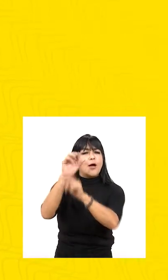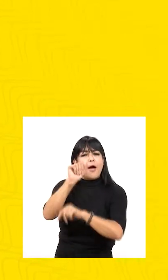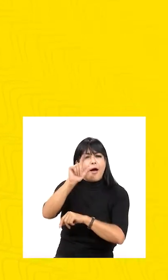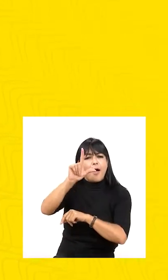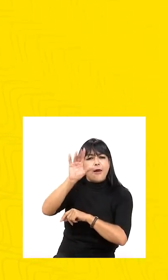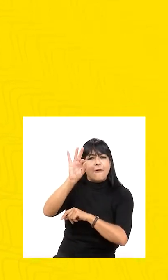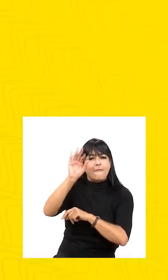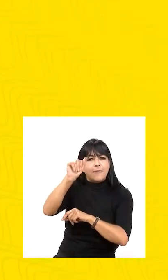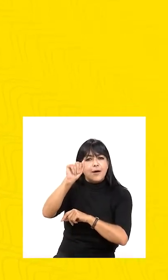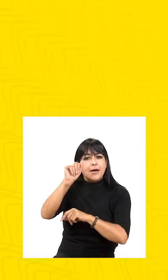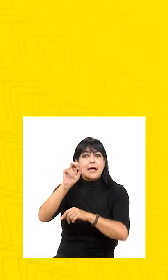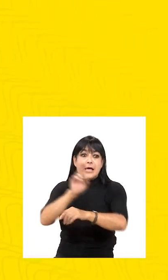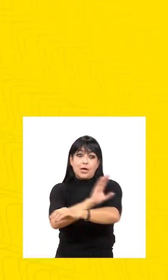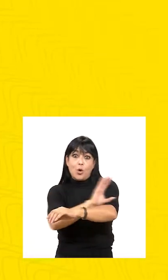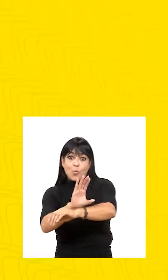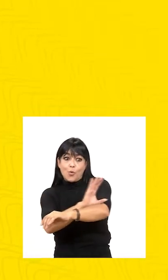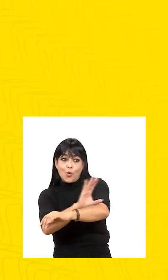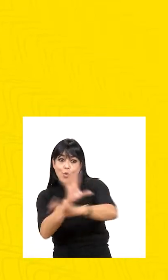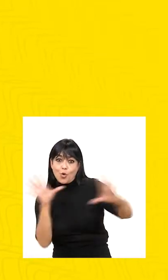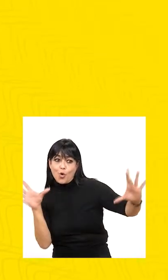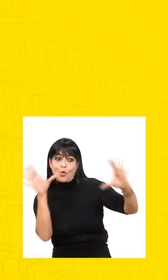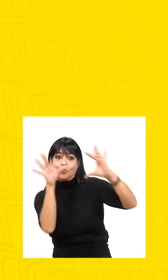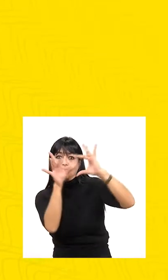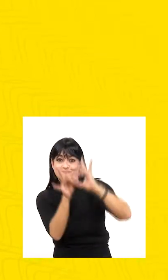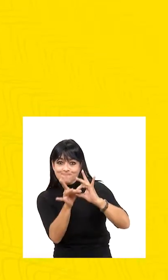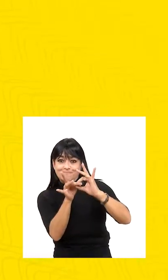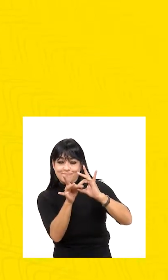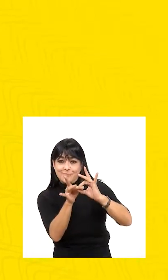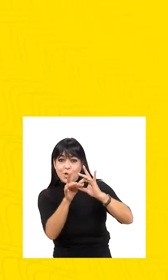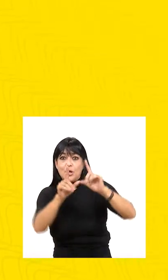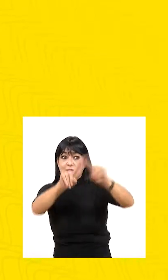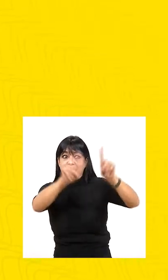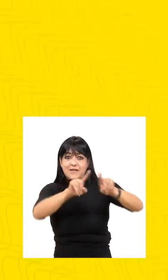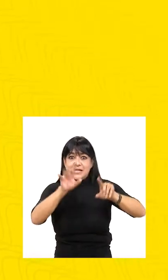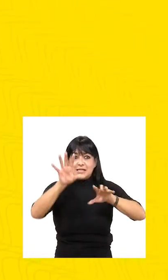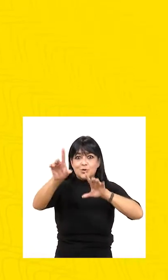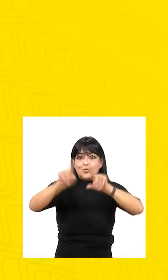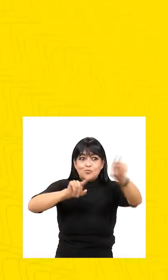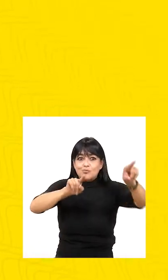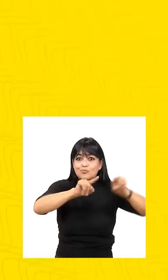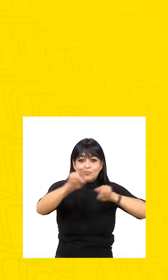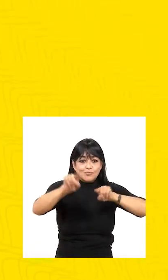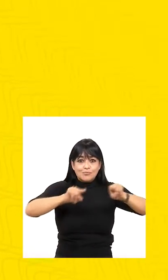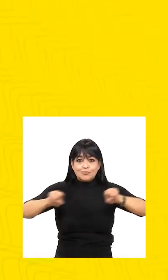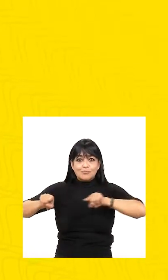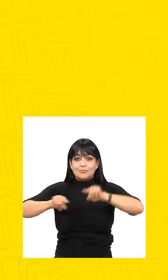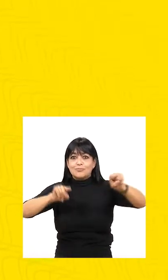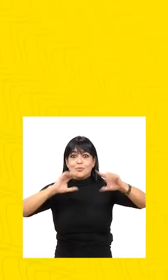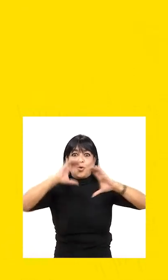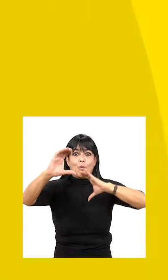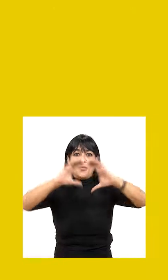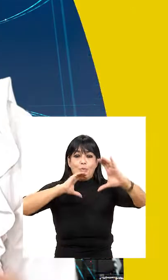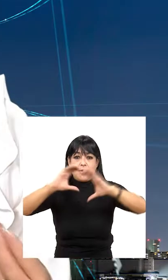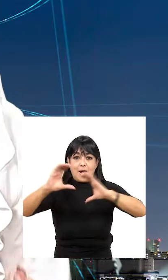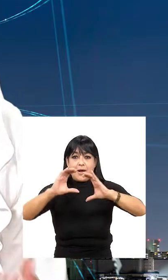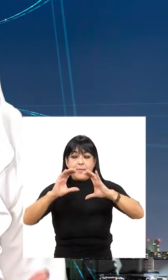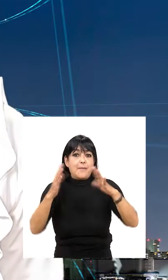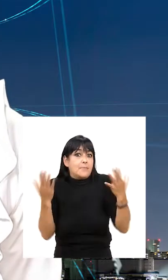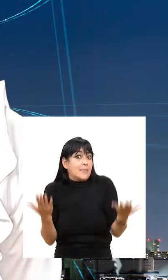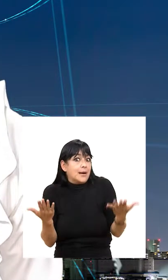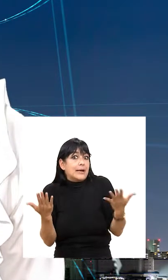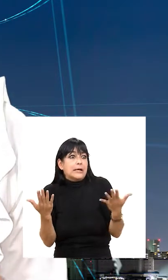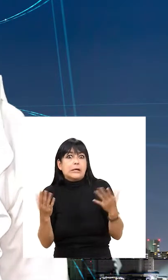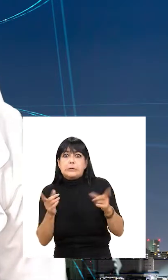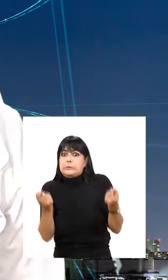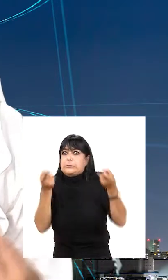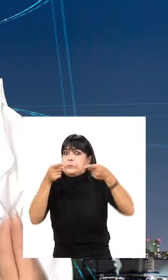objetivo de ARPANET era que las computadoras conectadas a esta red tuvieran varias rutas de comunicaciones para que, en